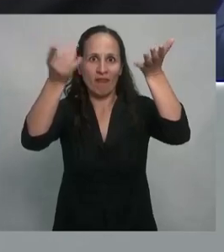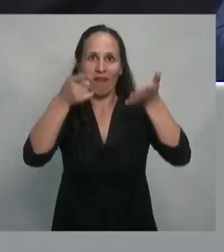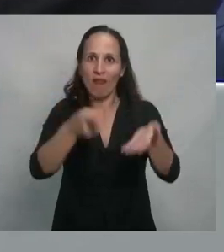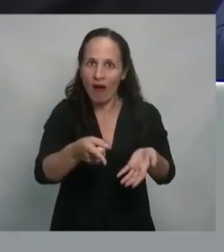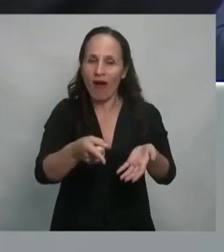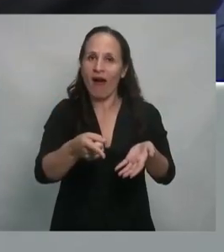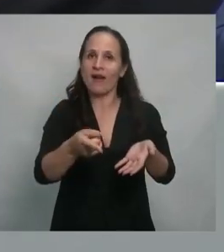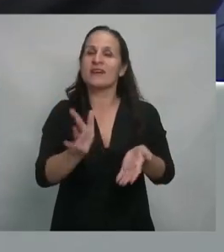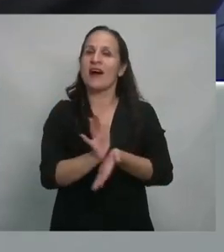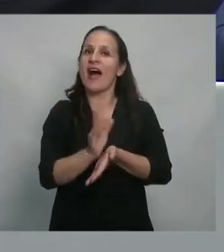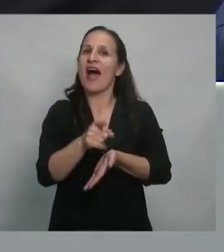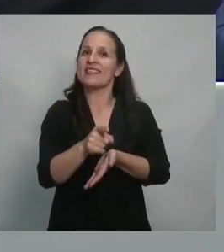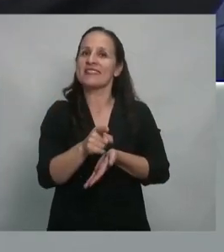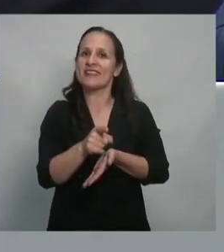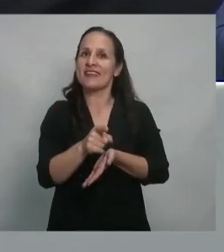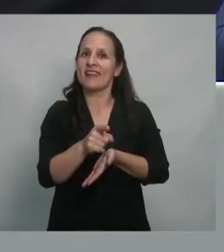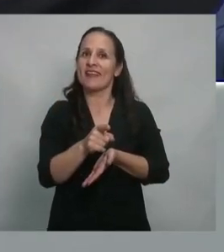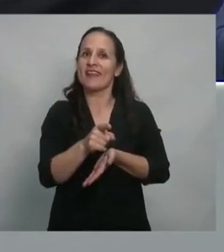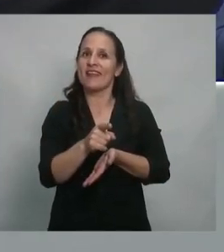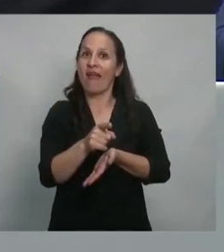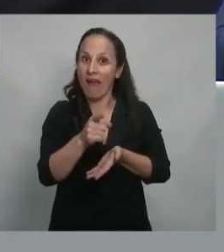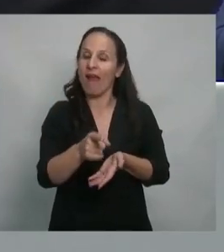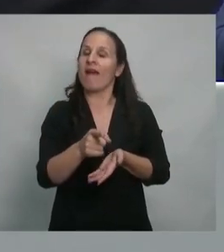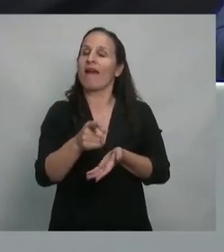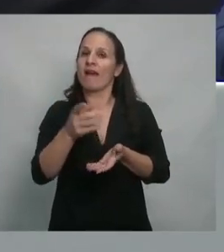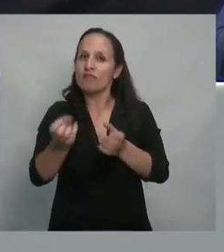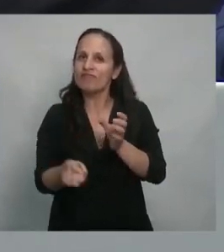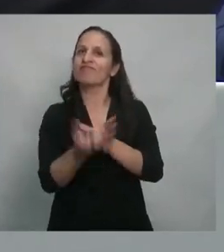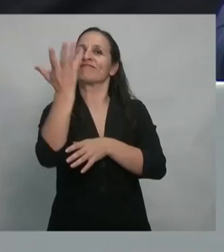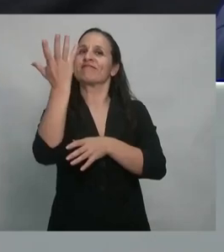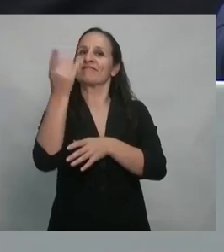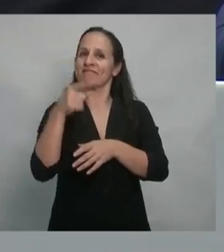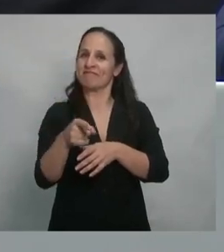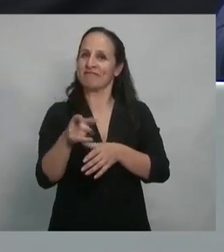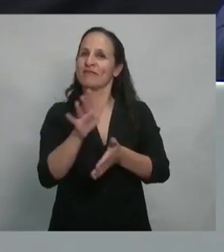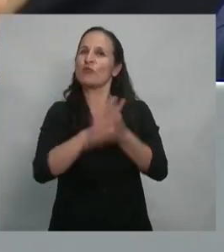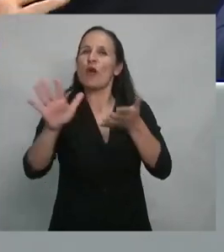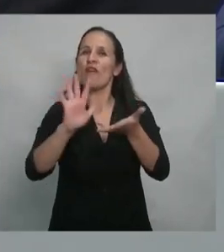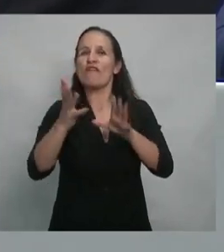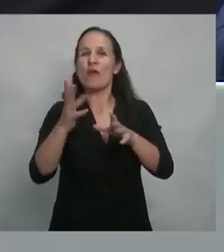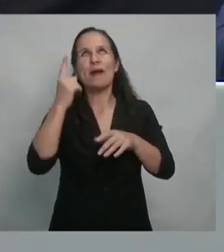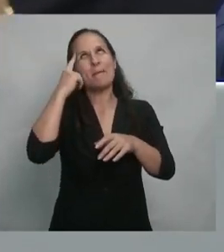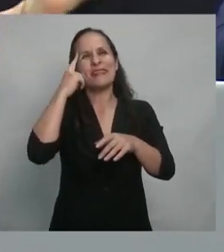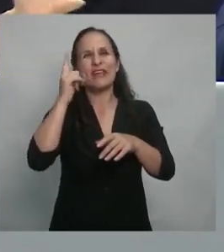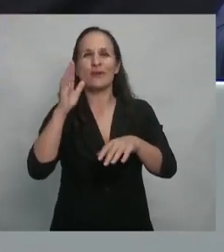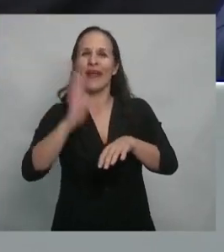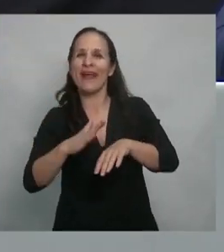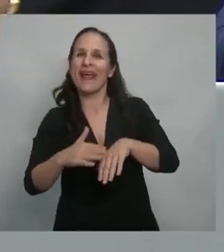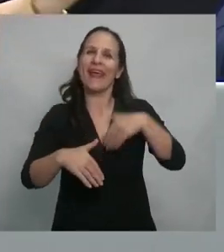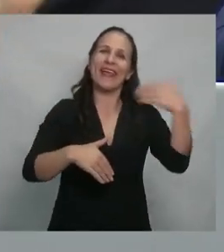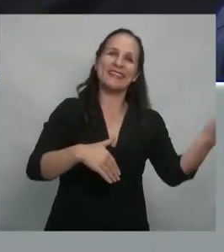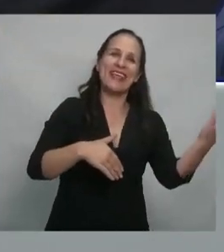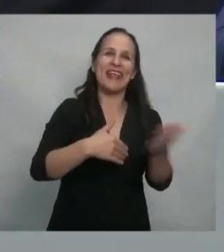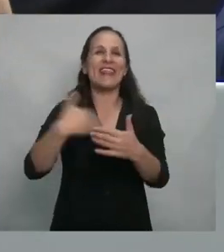entonces de esta manera surge este concepto de izquierdas y derechas por cómo se